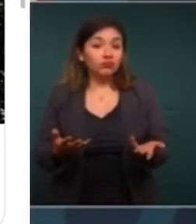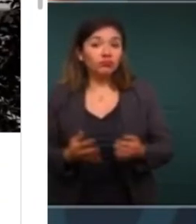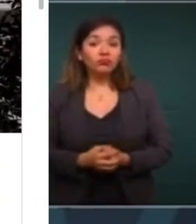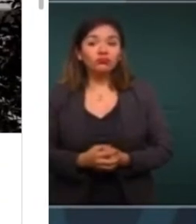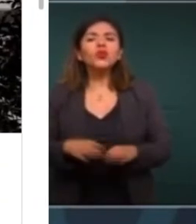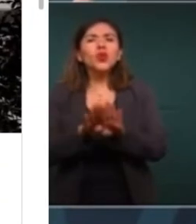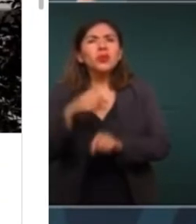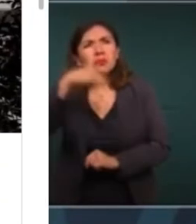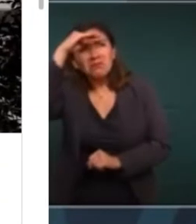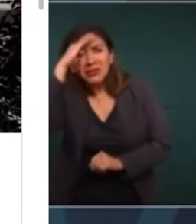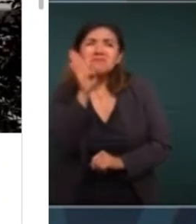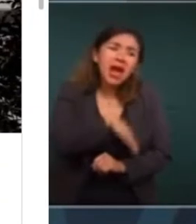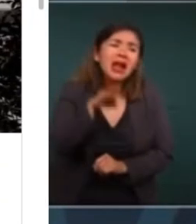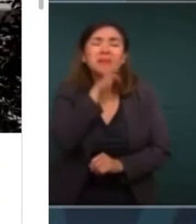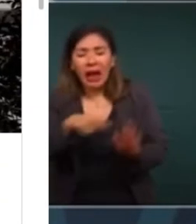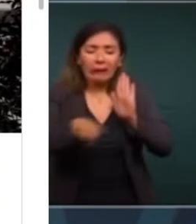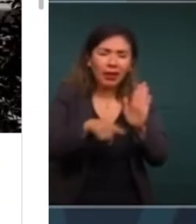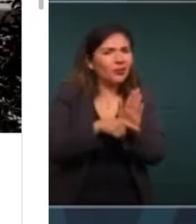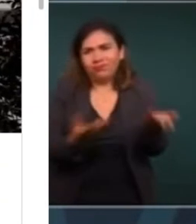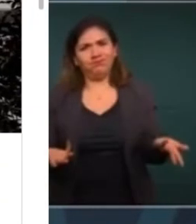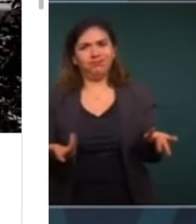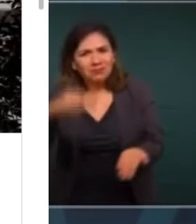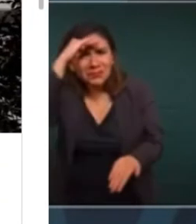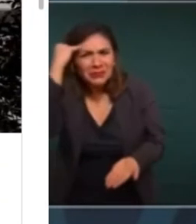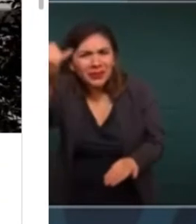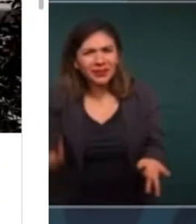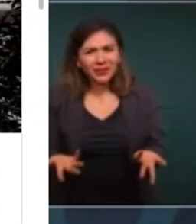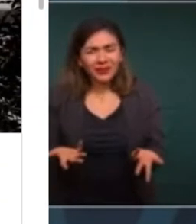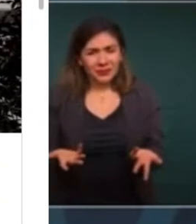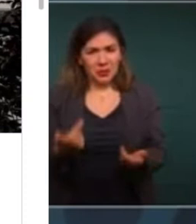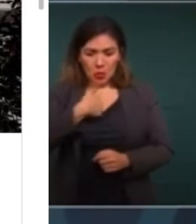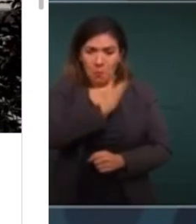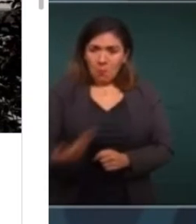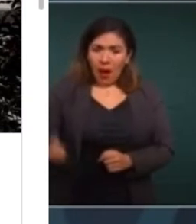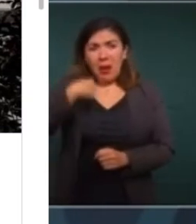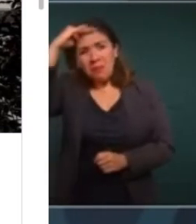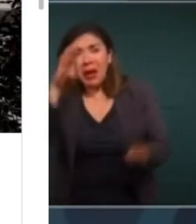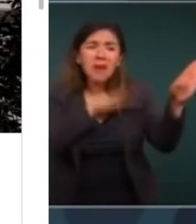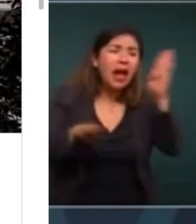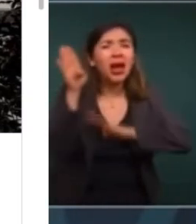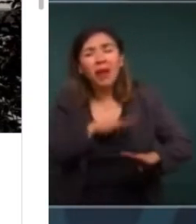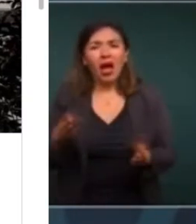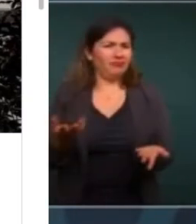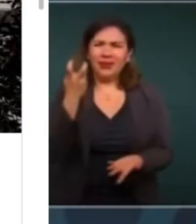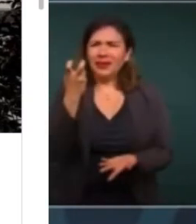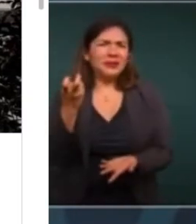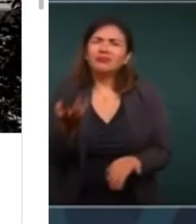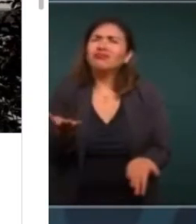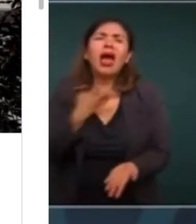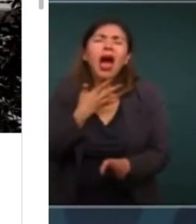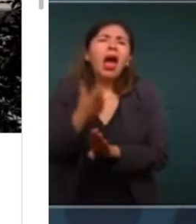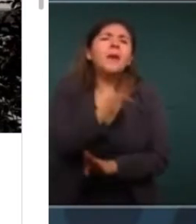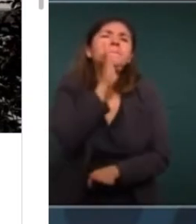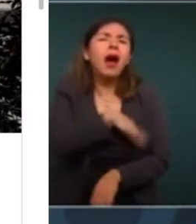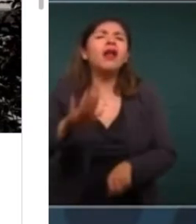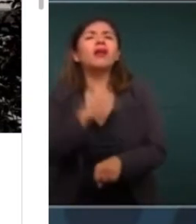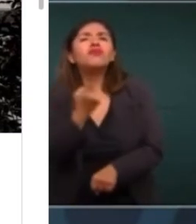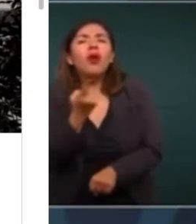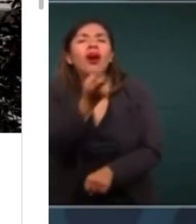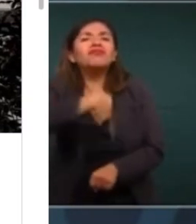¿Cómo voy a estar pesimista? Imagínense, un presidente pesimista. Eso solamente a los que les ha ido mal porque